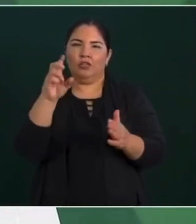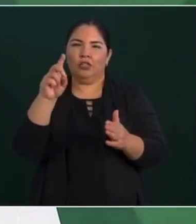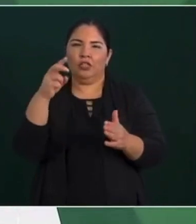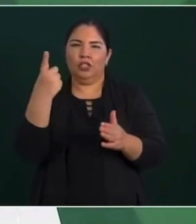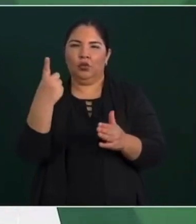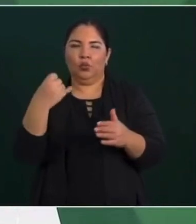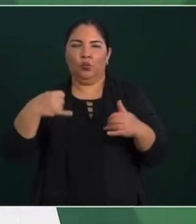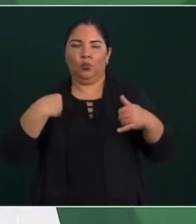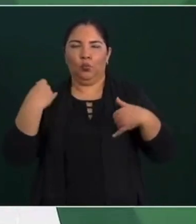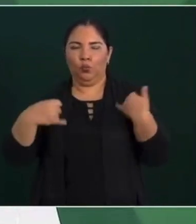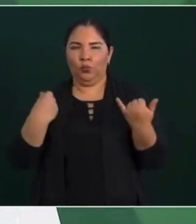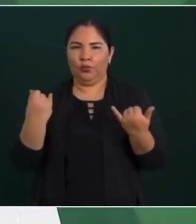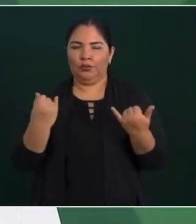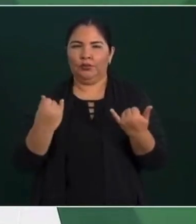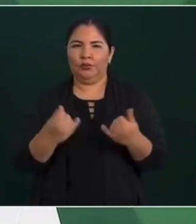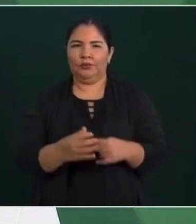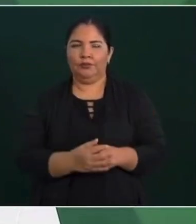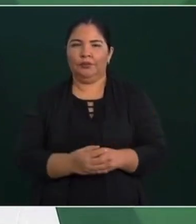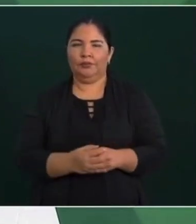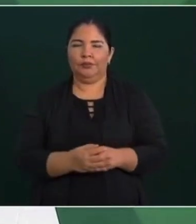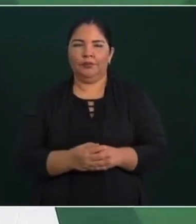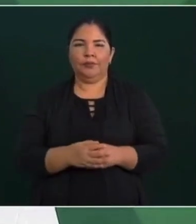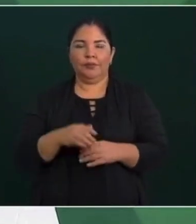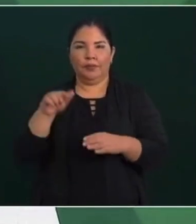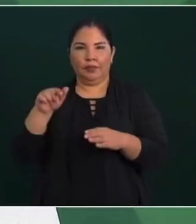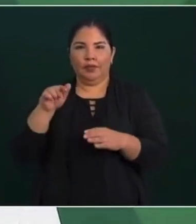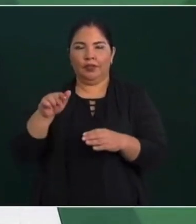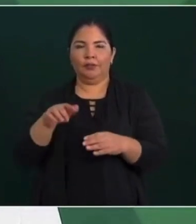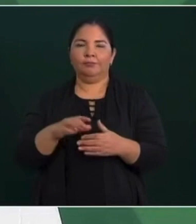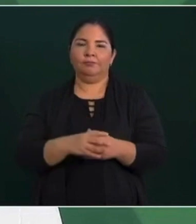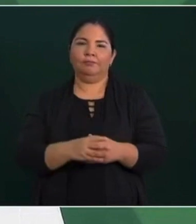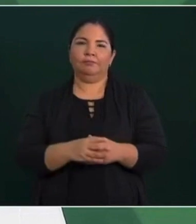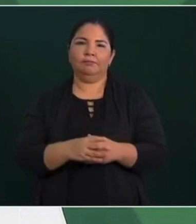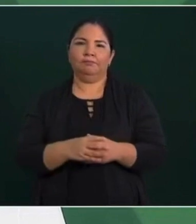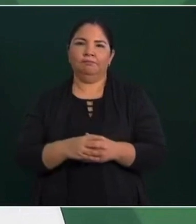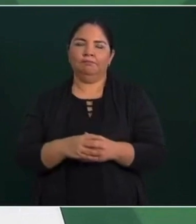que están recibiendo este apoyo.